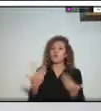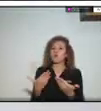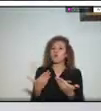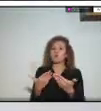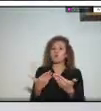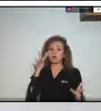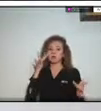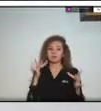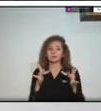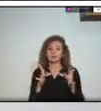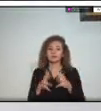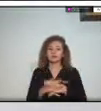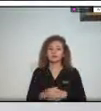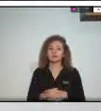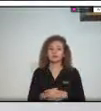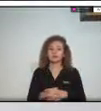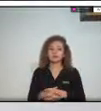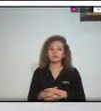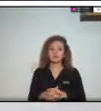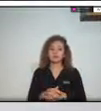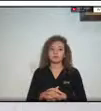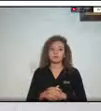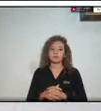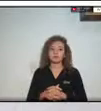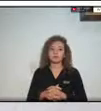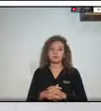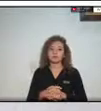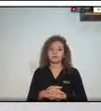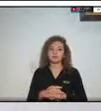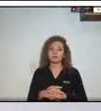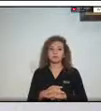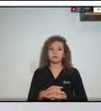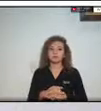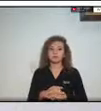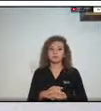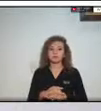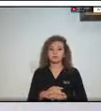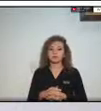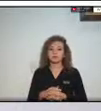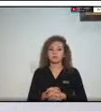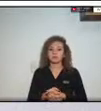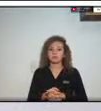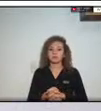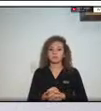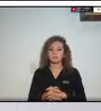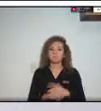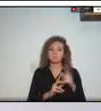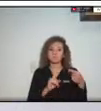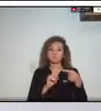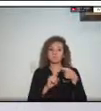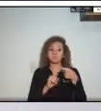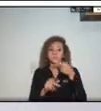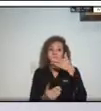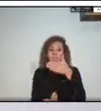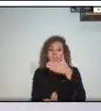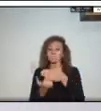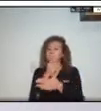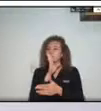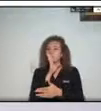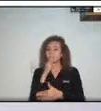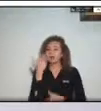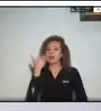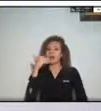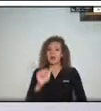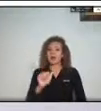de ponerlo a prueba entonces en esta primera ronda vamos a iniciar con la doctora Elizabeth